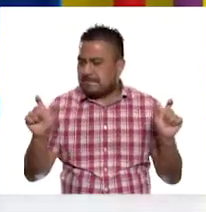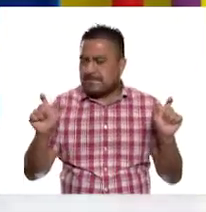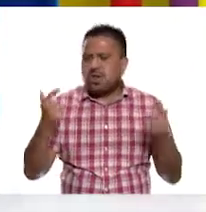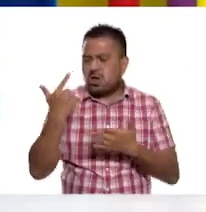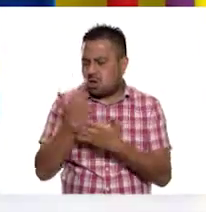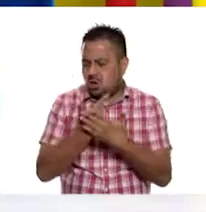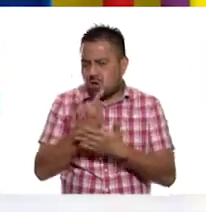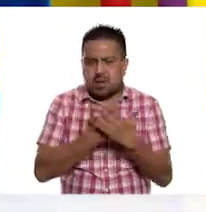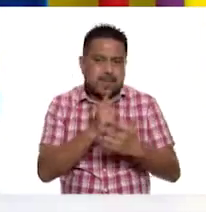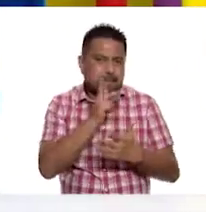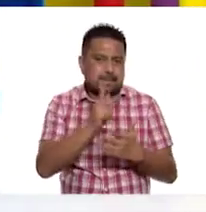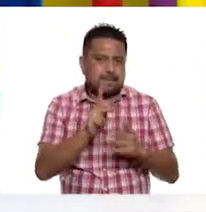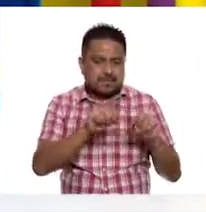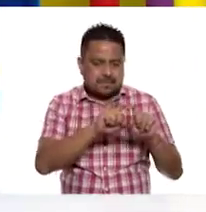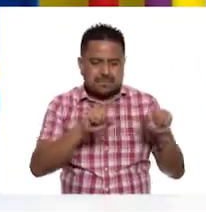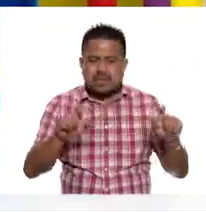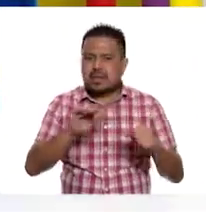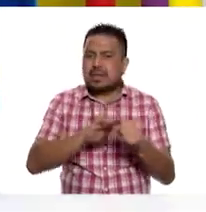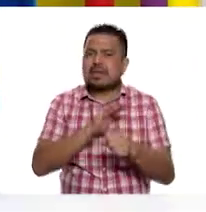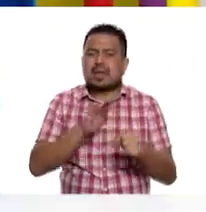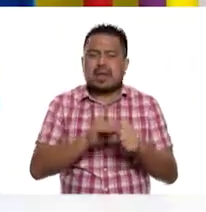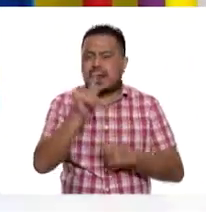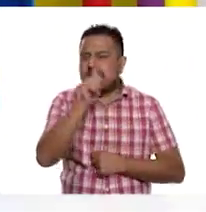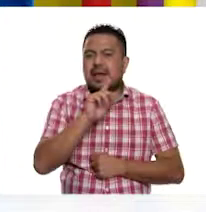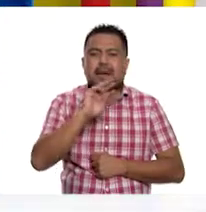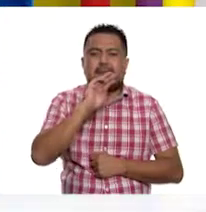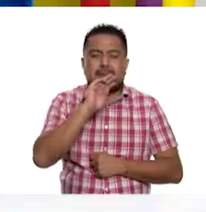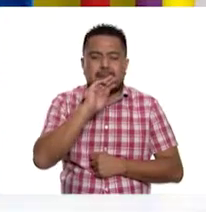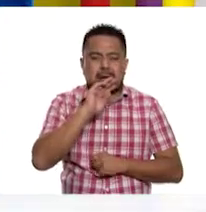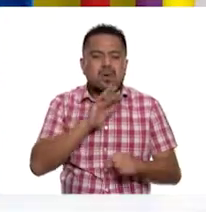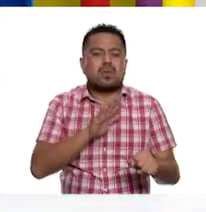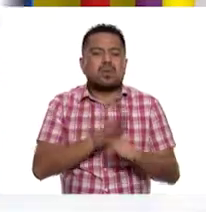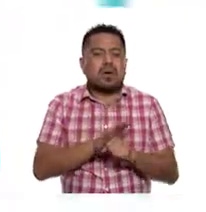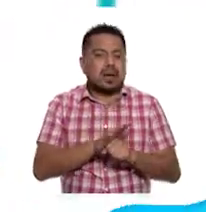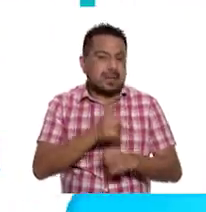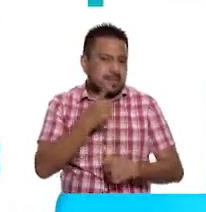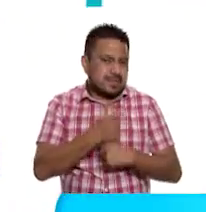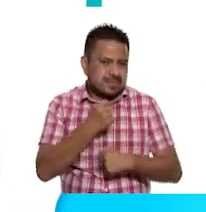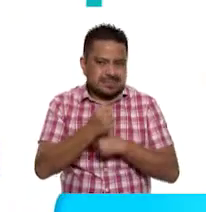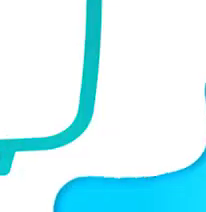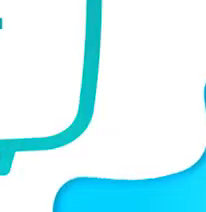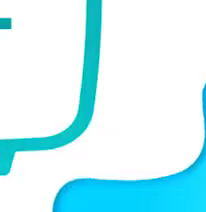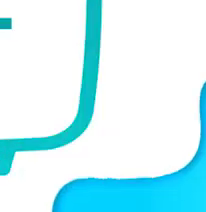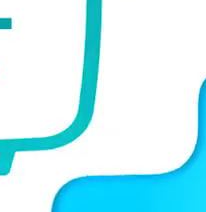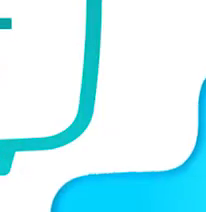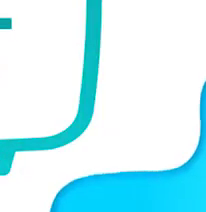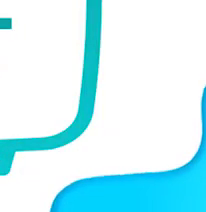Contamos Palabras en la asignatura de Lengua Materna Primer Grado.